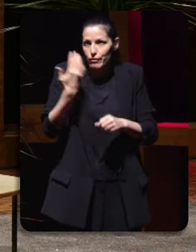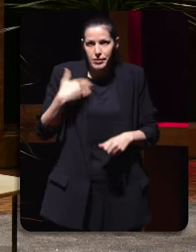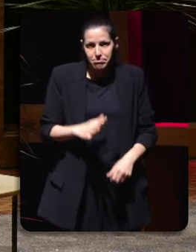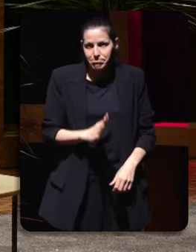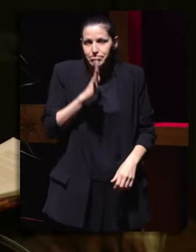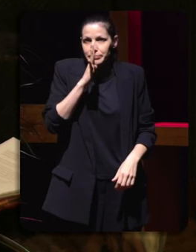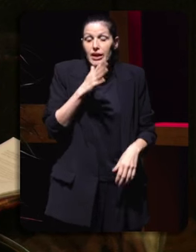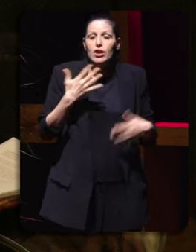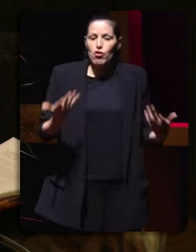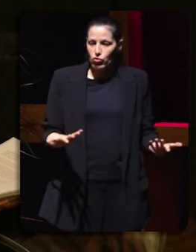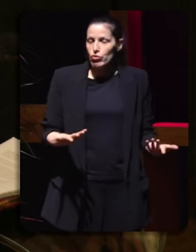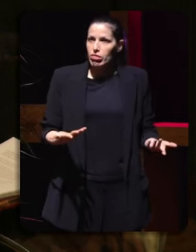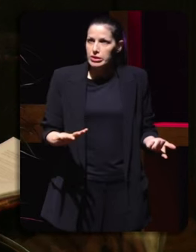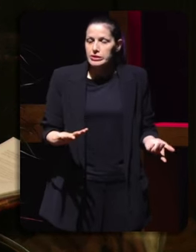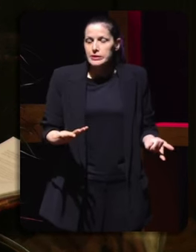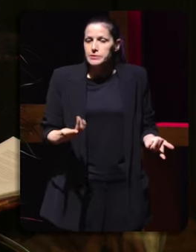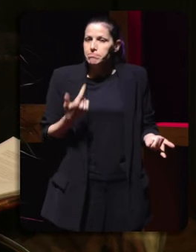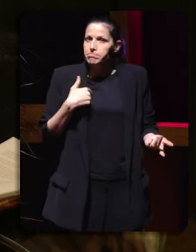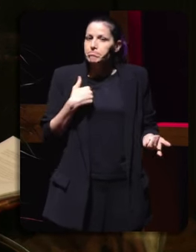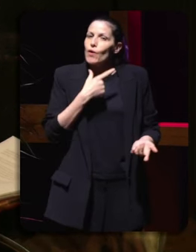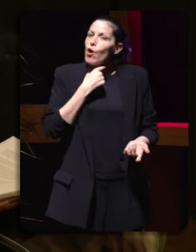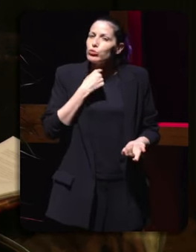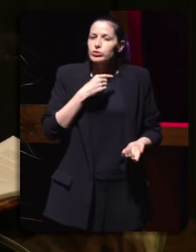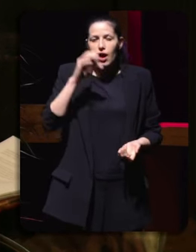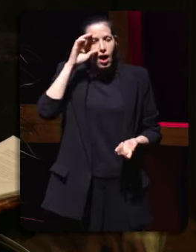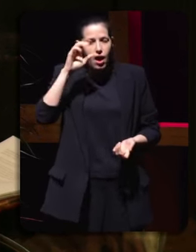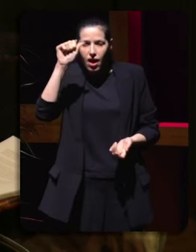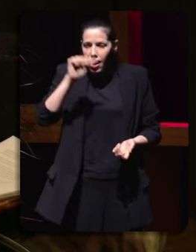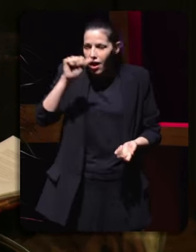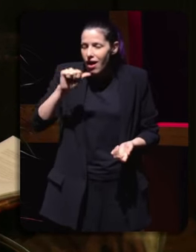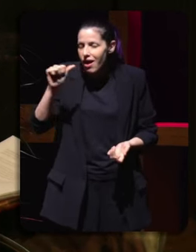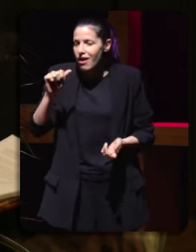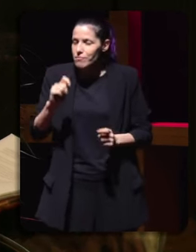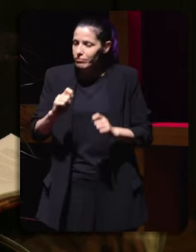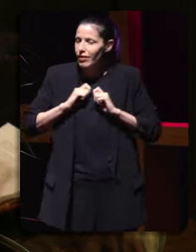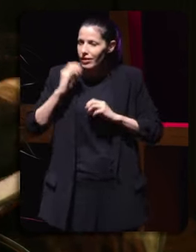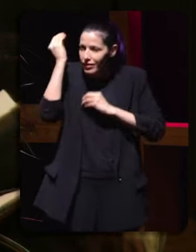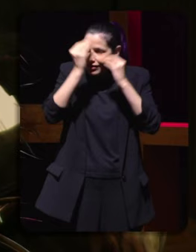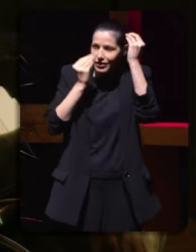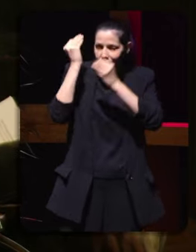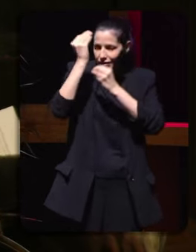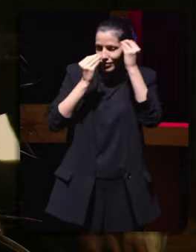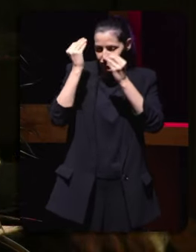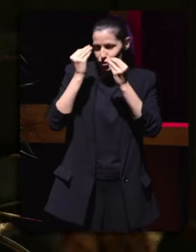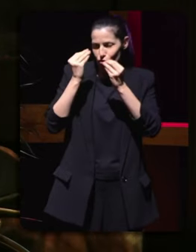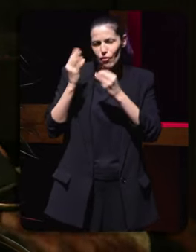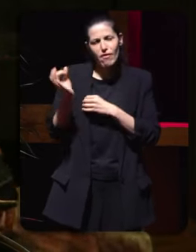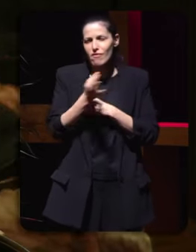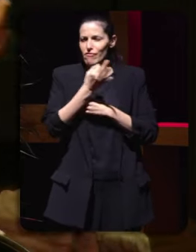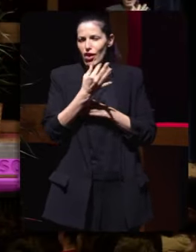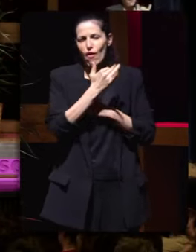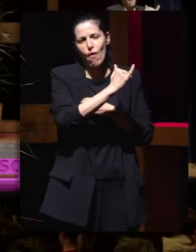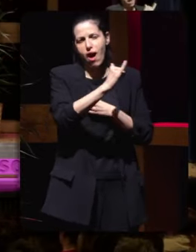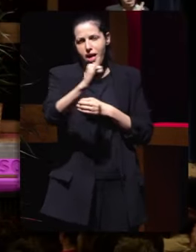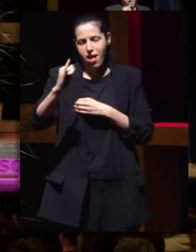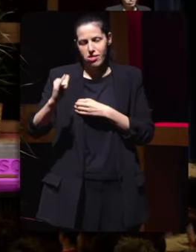gustou moitísimo escoitarte xa che digo unha reflexión que me queda e que seguro que nos queda a moitas de nós moitas gracias Aida gracias